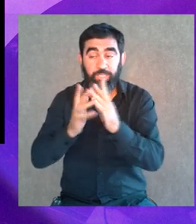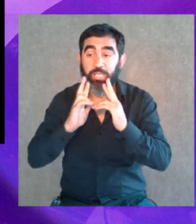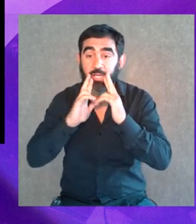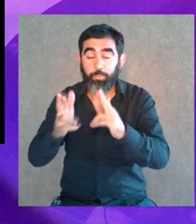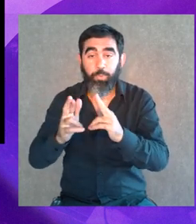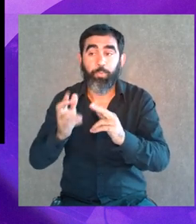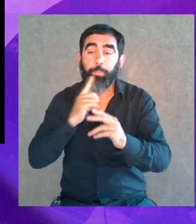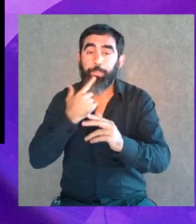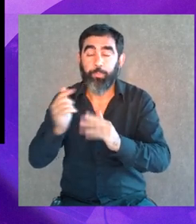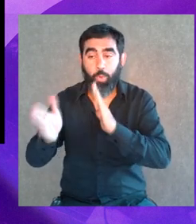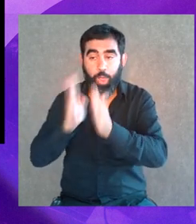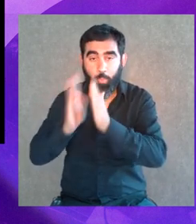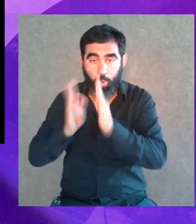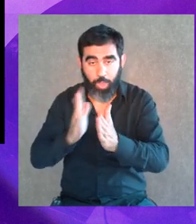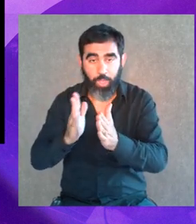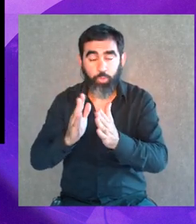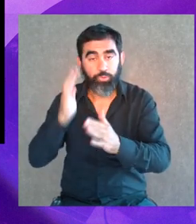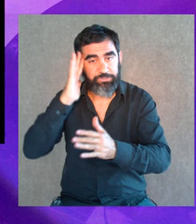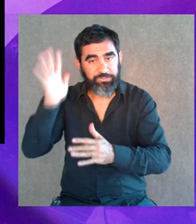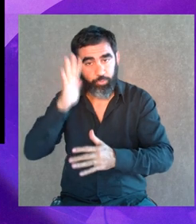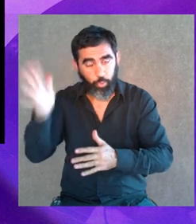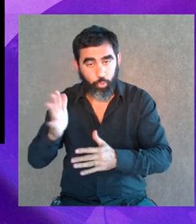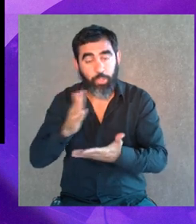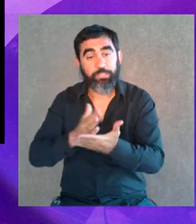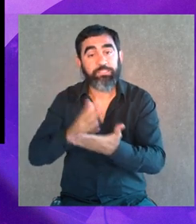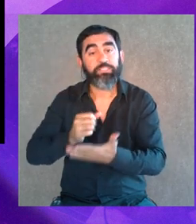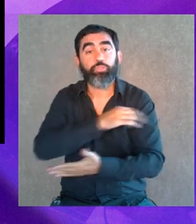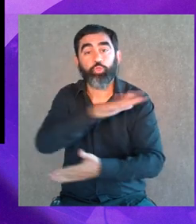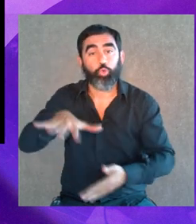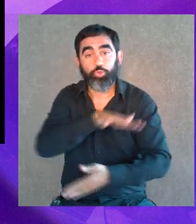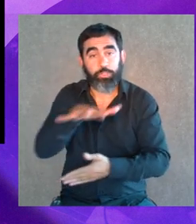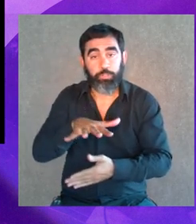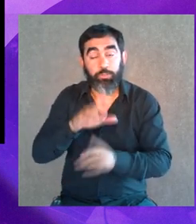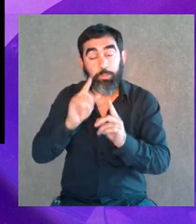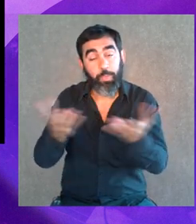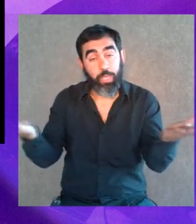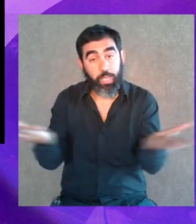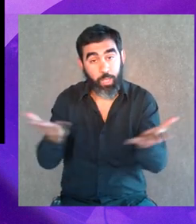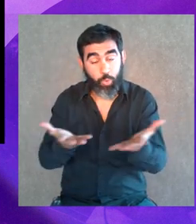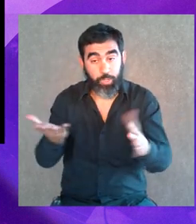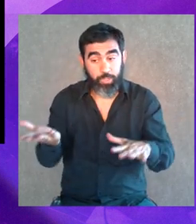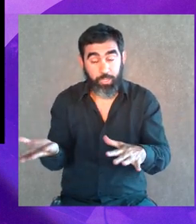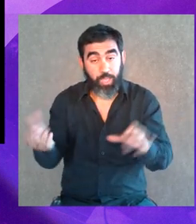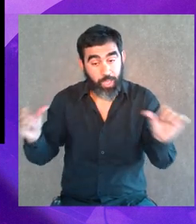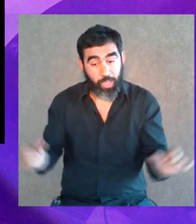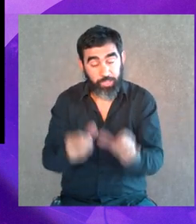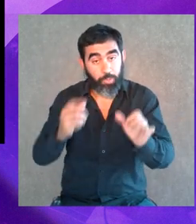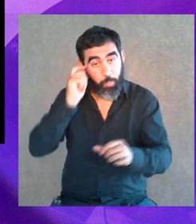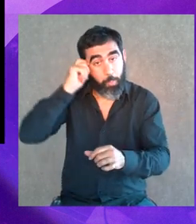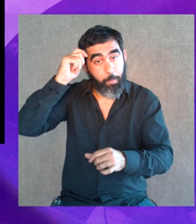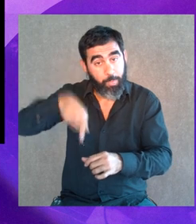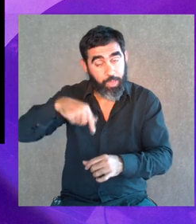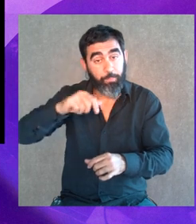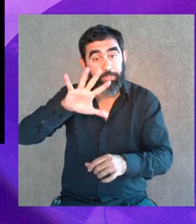respuesta como abogados, abogadas, psicólogas y asistentes sociales. Y ahora estamos en este momento